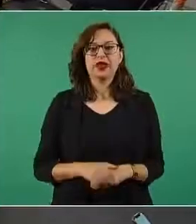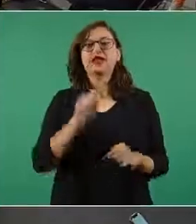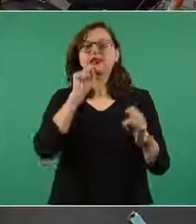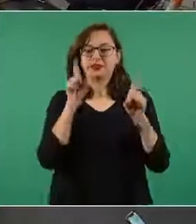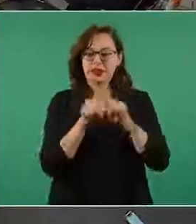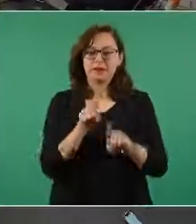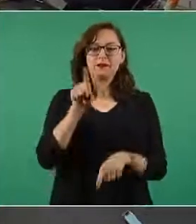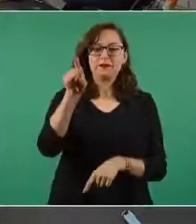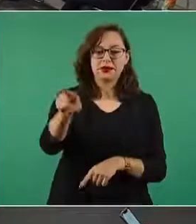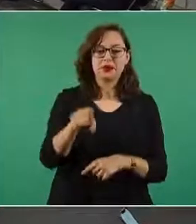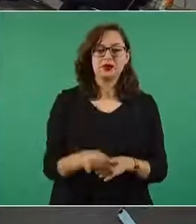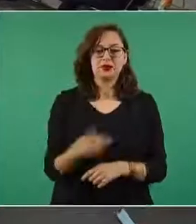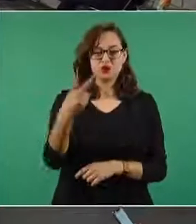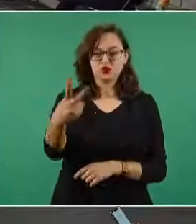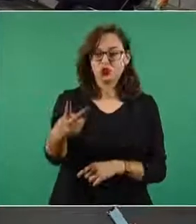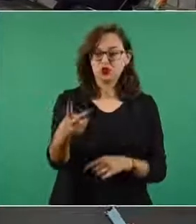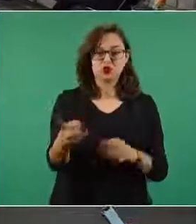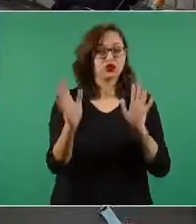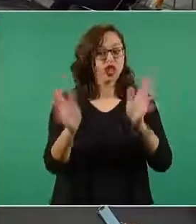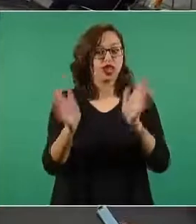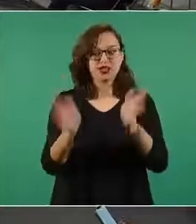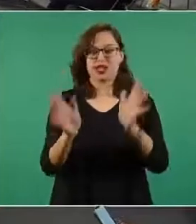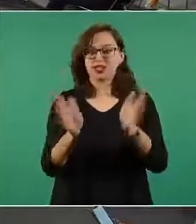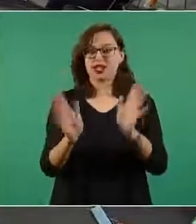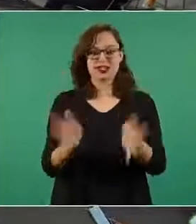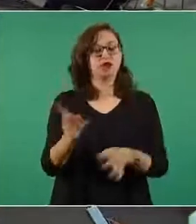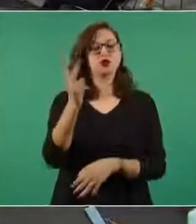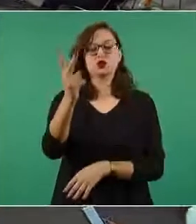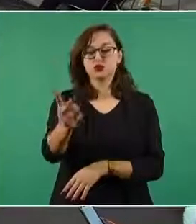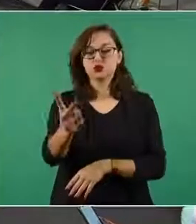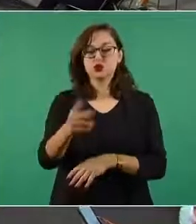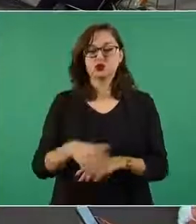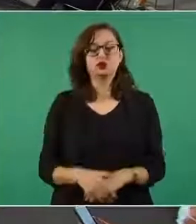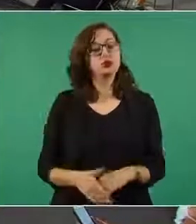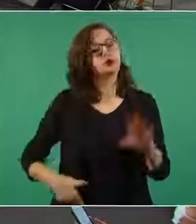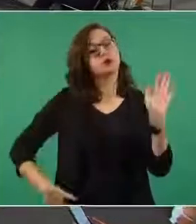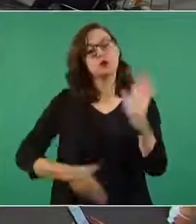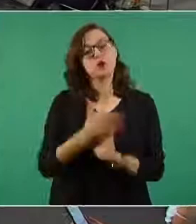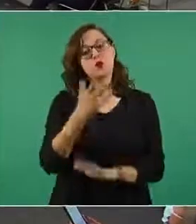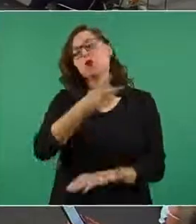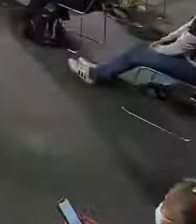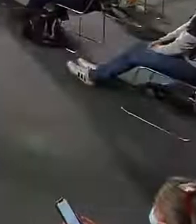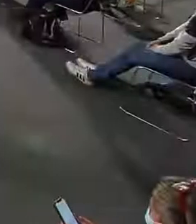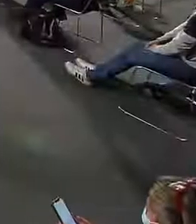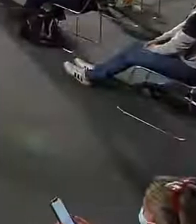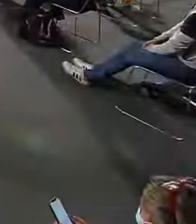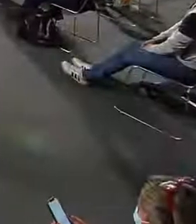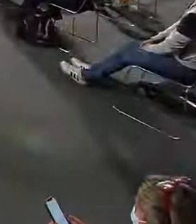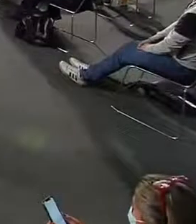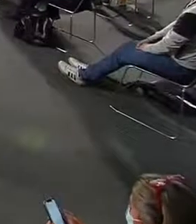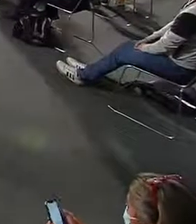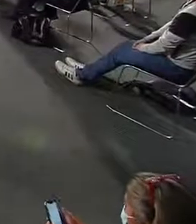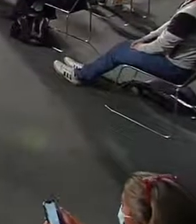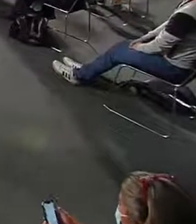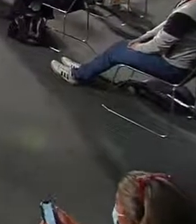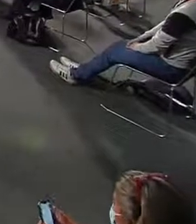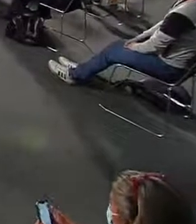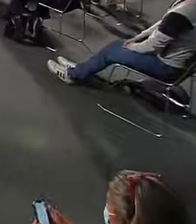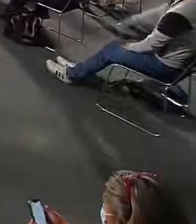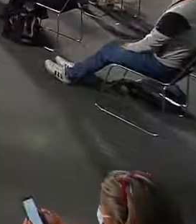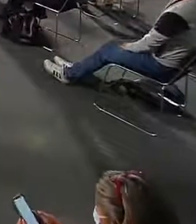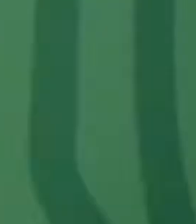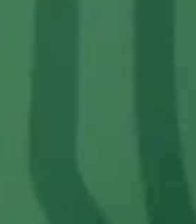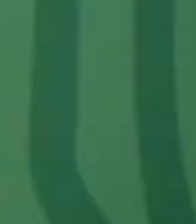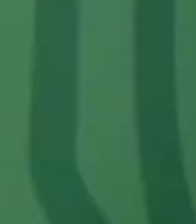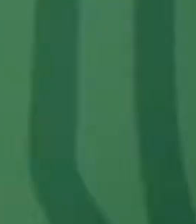también tú presidente gracias brevemente vamos a una gira vamos a Sonora vamos a Sinaloa